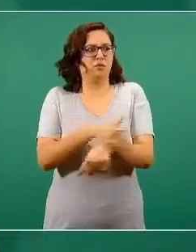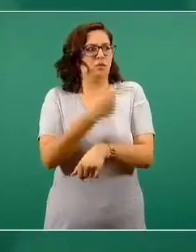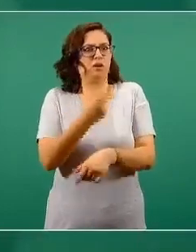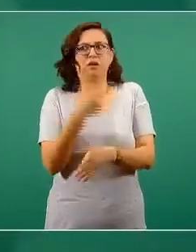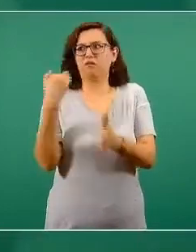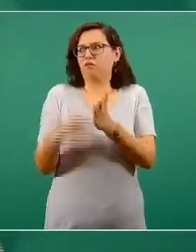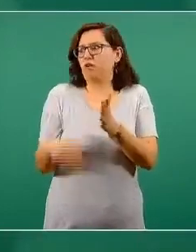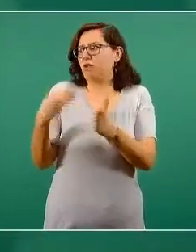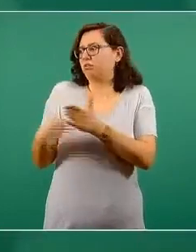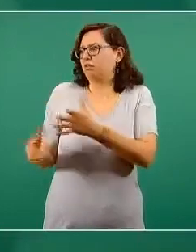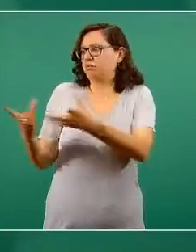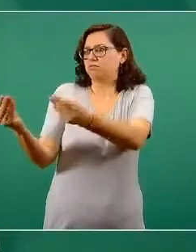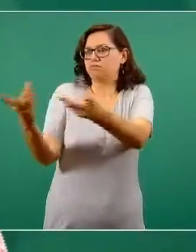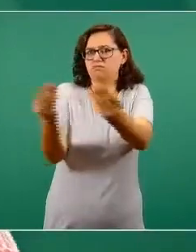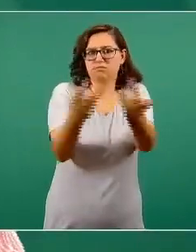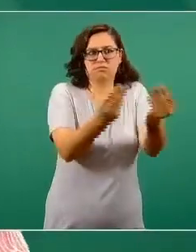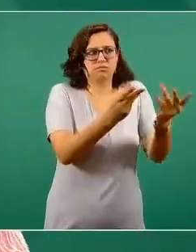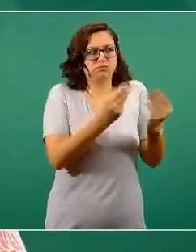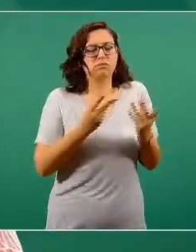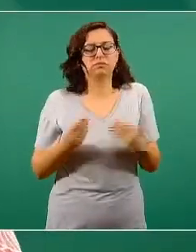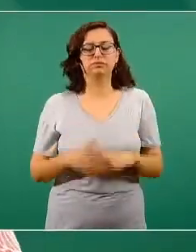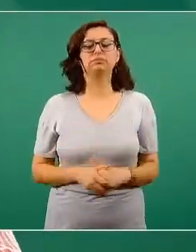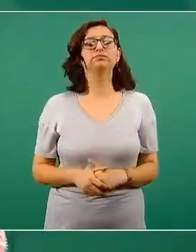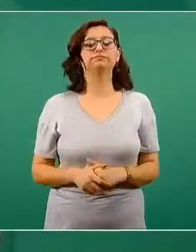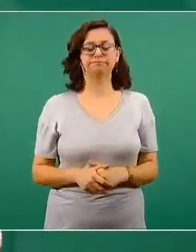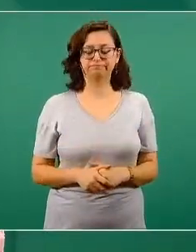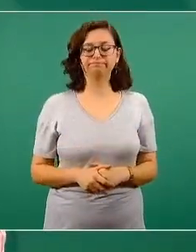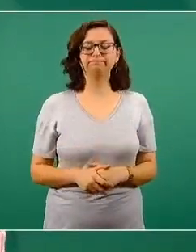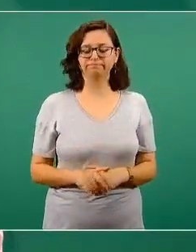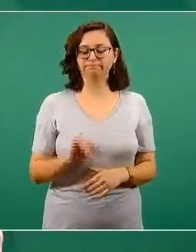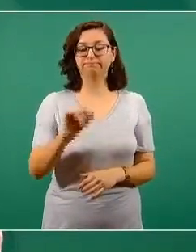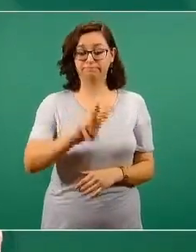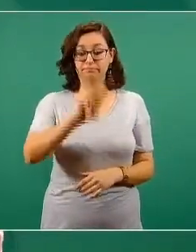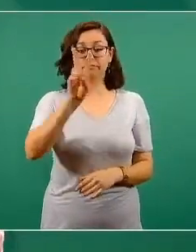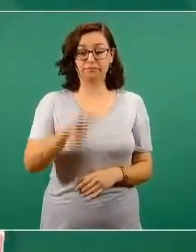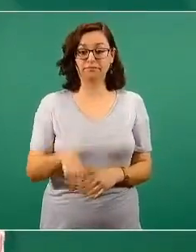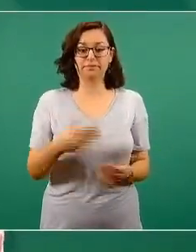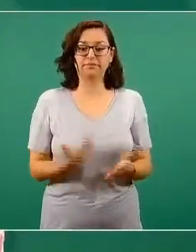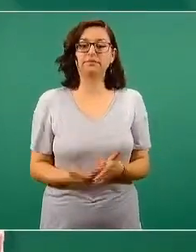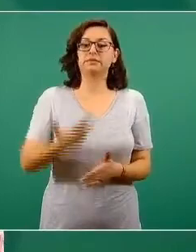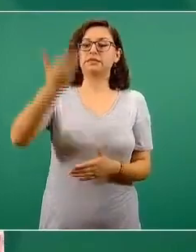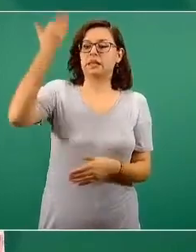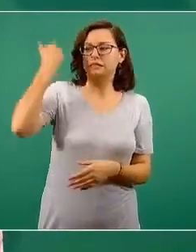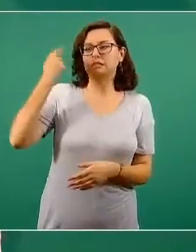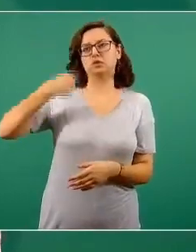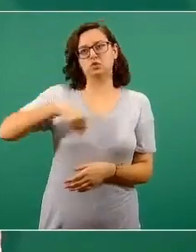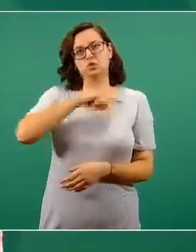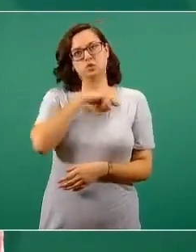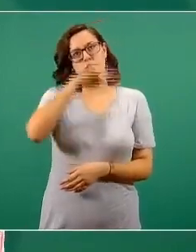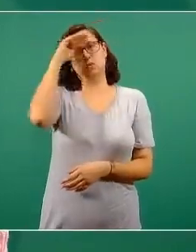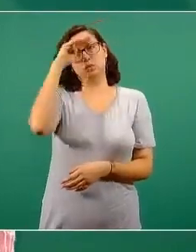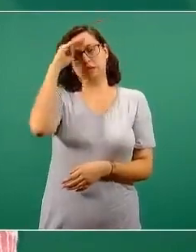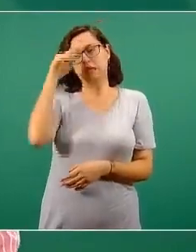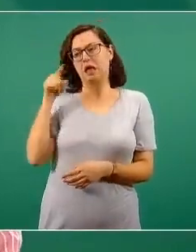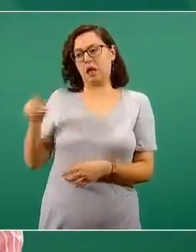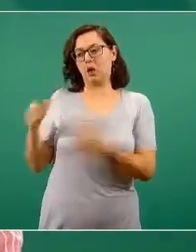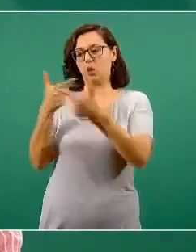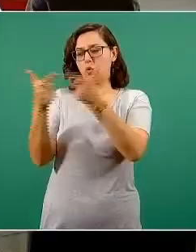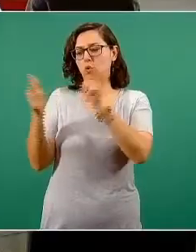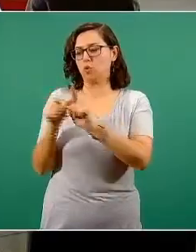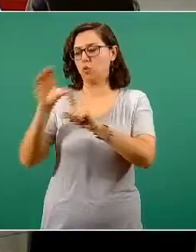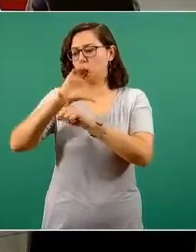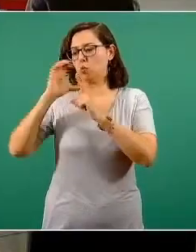hecho tiempo atrás antes de la publicación de este estudio. Nuestro grupo técnico asesor en vacunación que ha estado